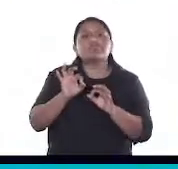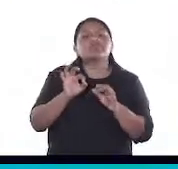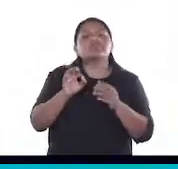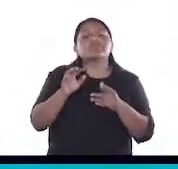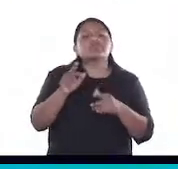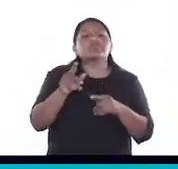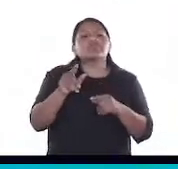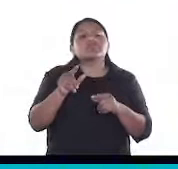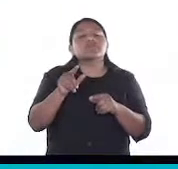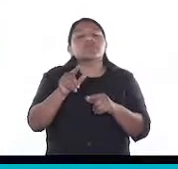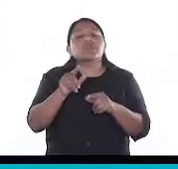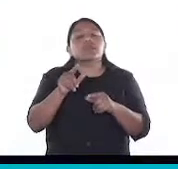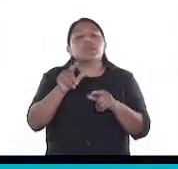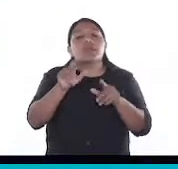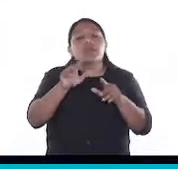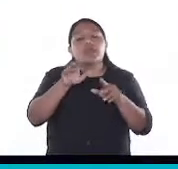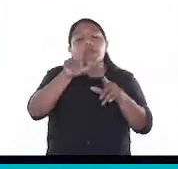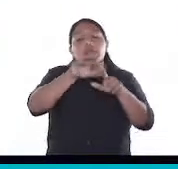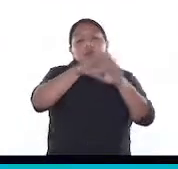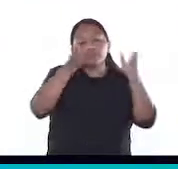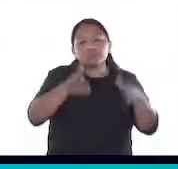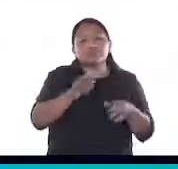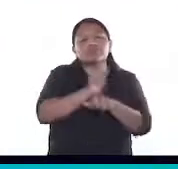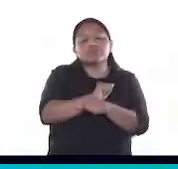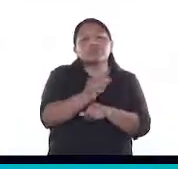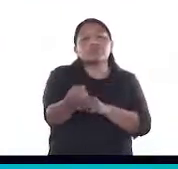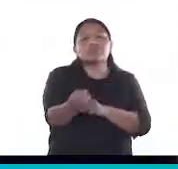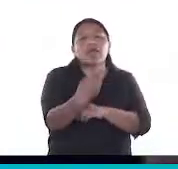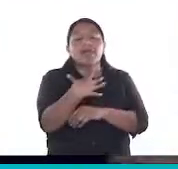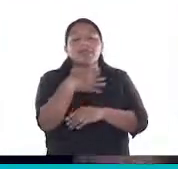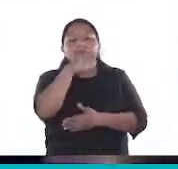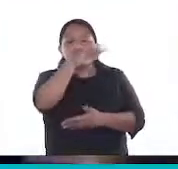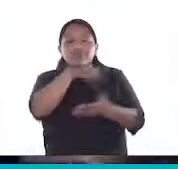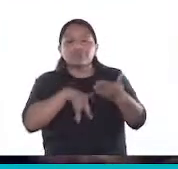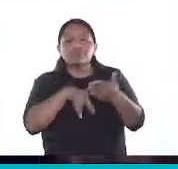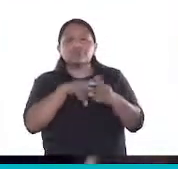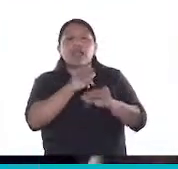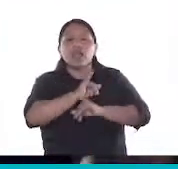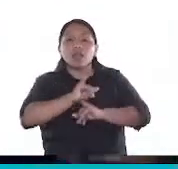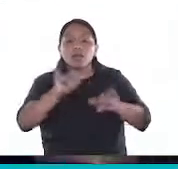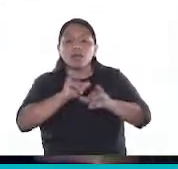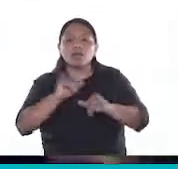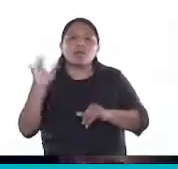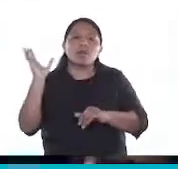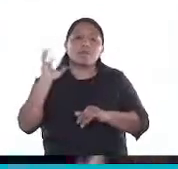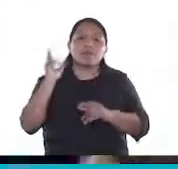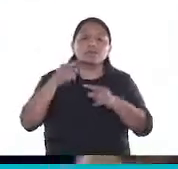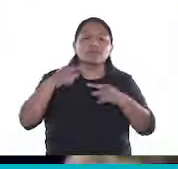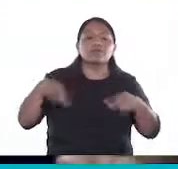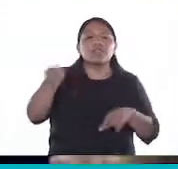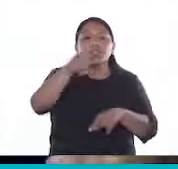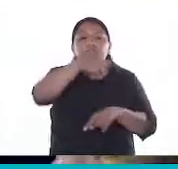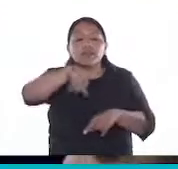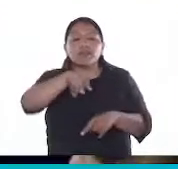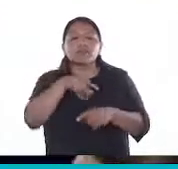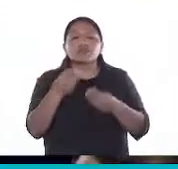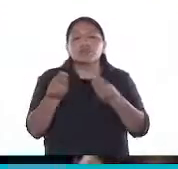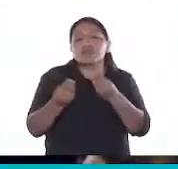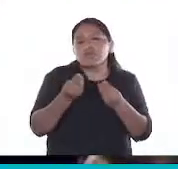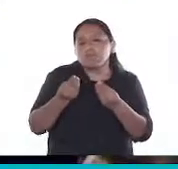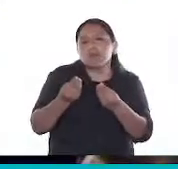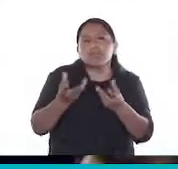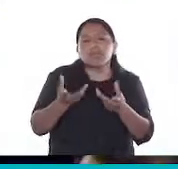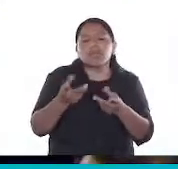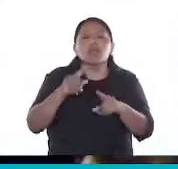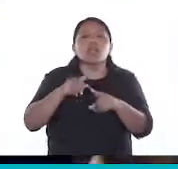penitenciario con un comunicado a los medios. ¿Por qué ellos? Porque la política no